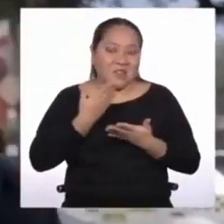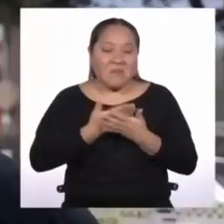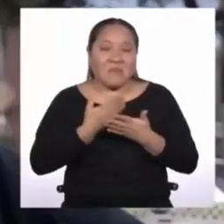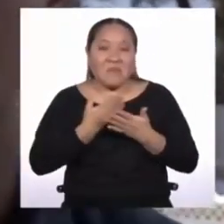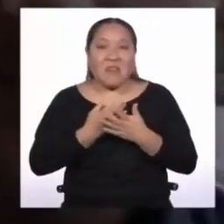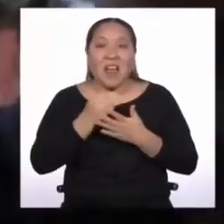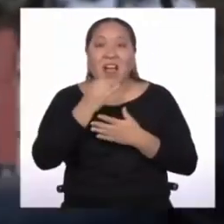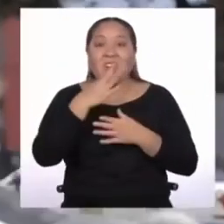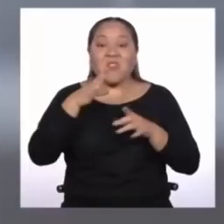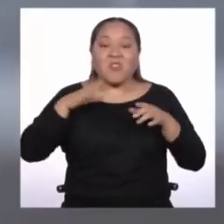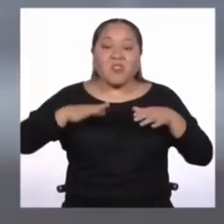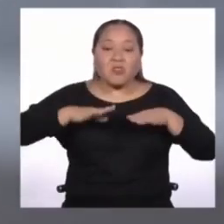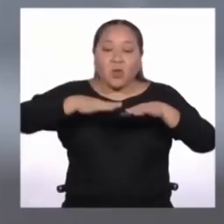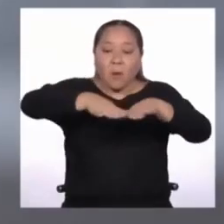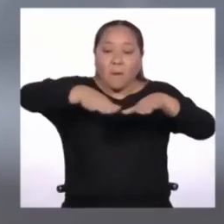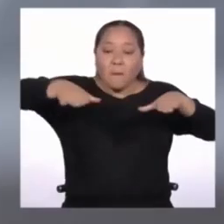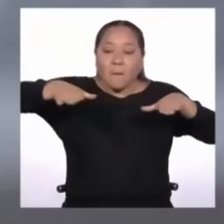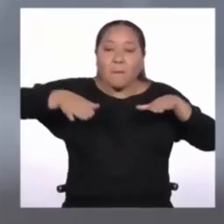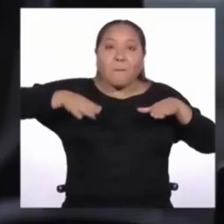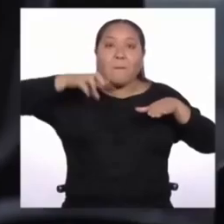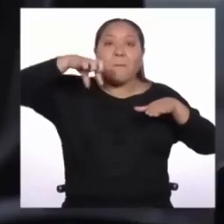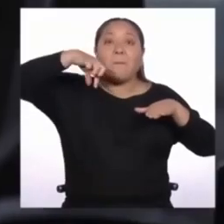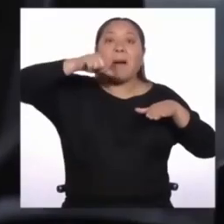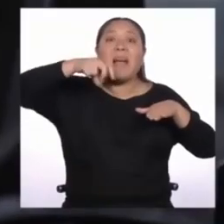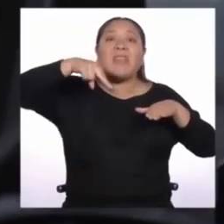paneles solares. Vamos a buscarlo.